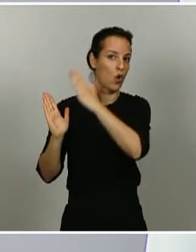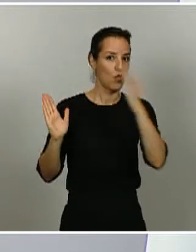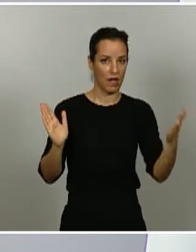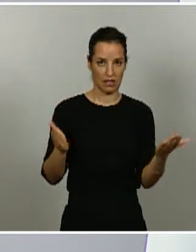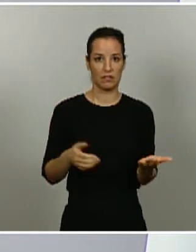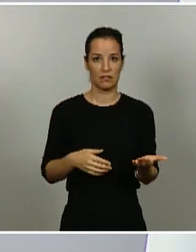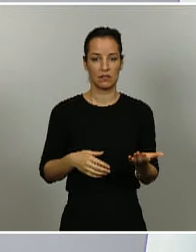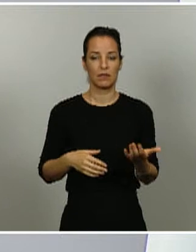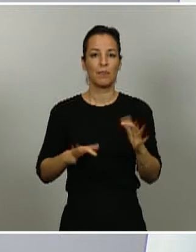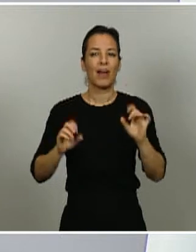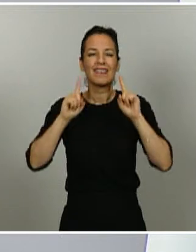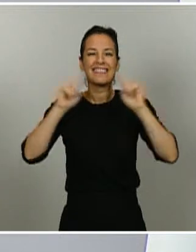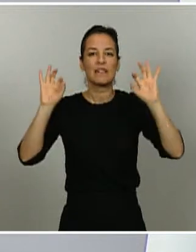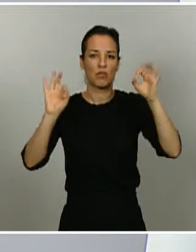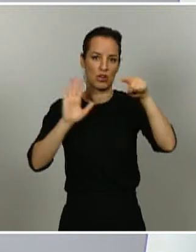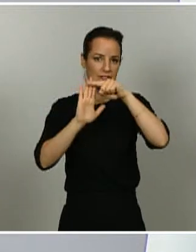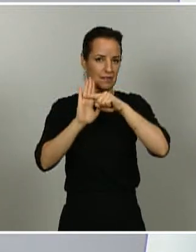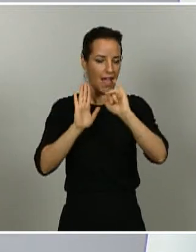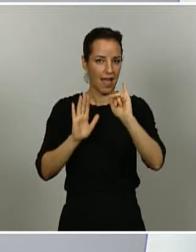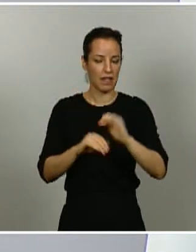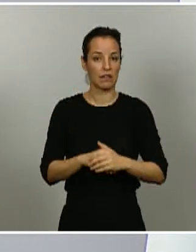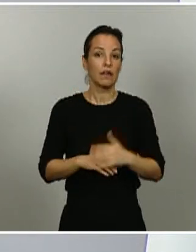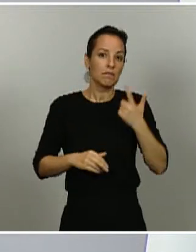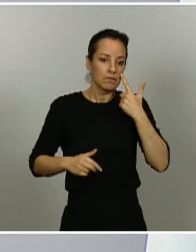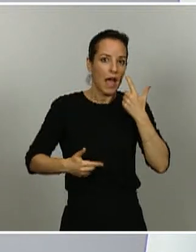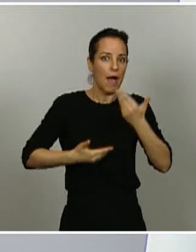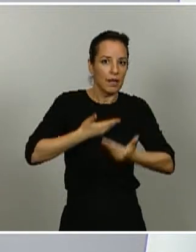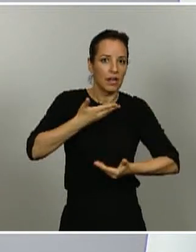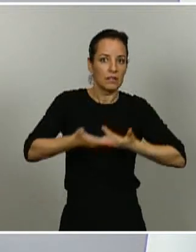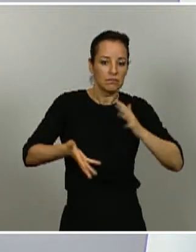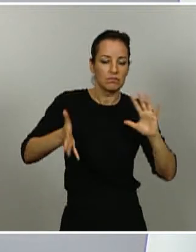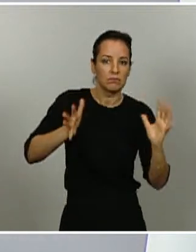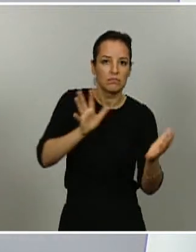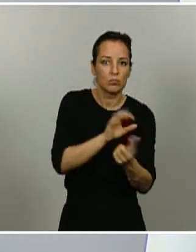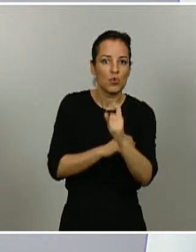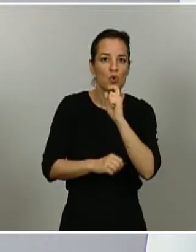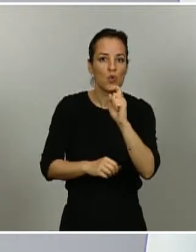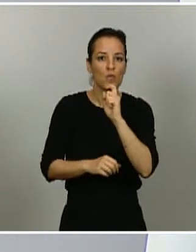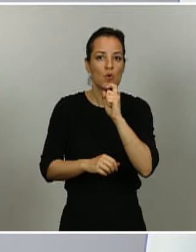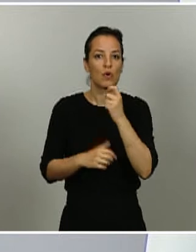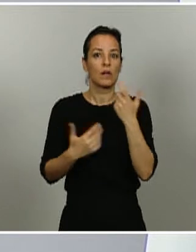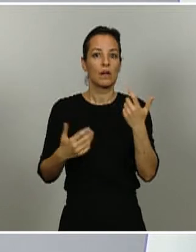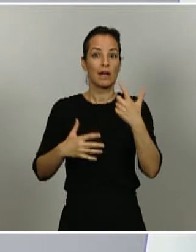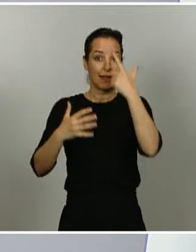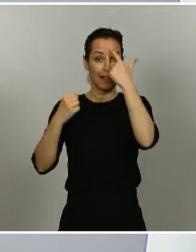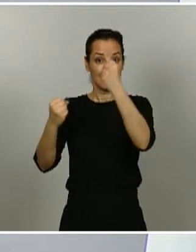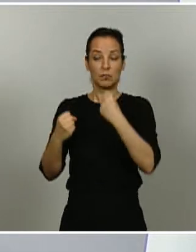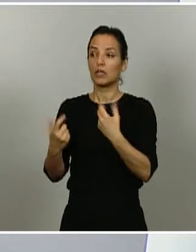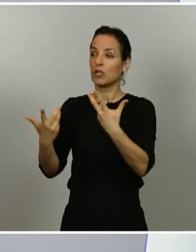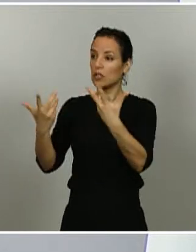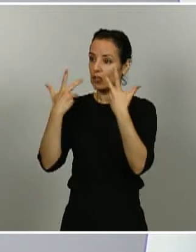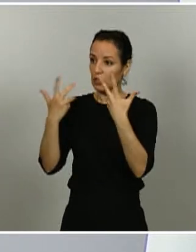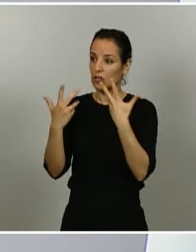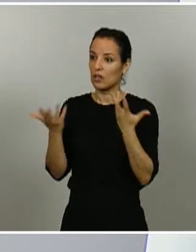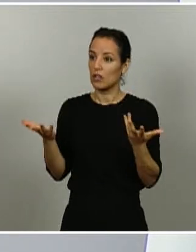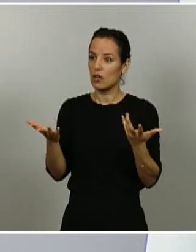que figuran en la orden. Y vamos a ir viendo cómo evolucionan las cosas y en cuanto nos recomienden los expertos que se pueden tomar medidas menos